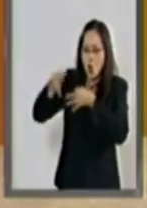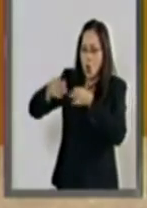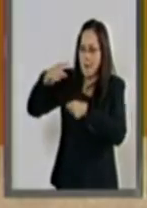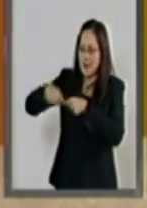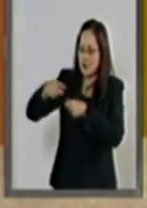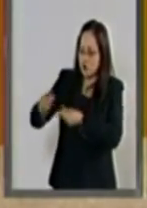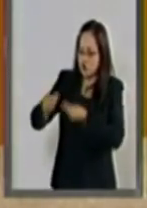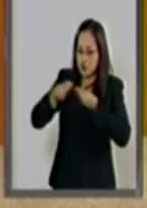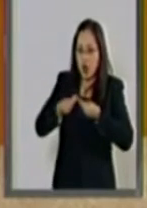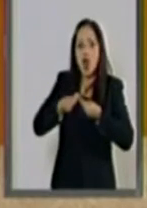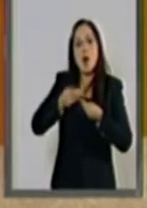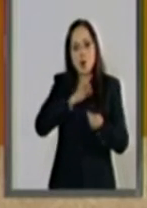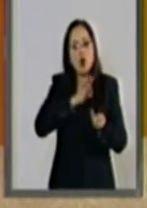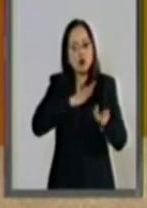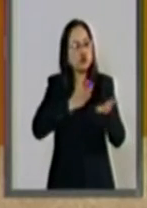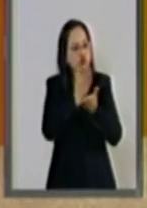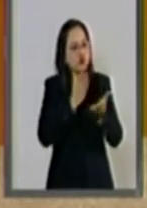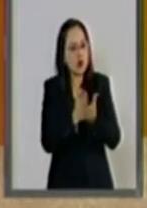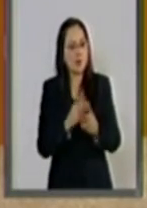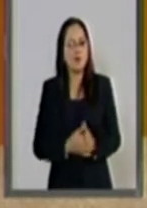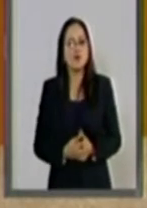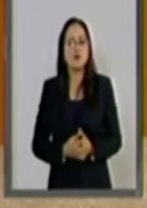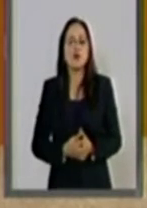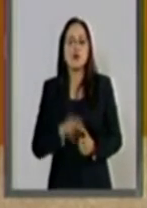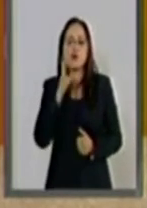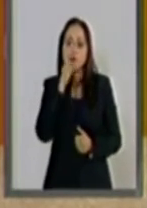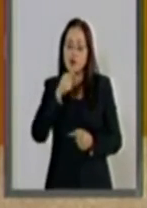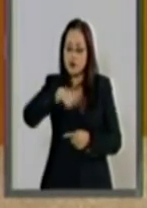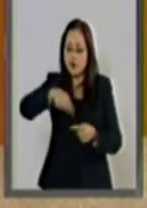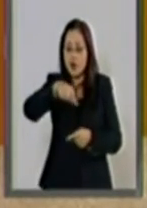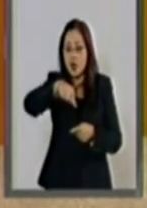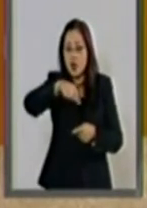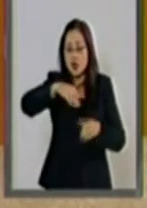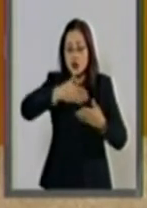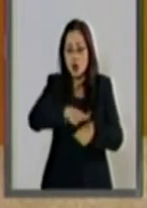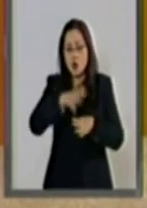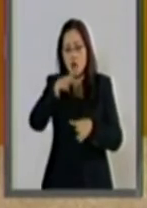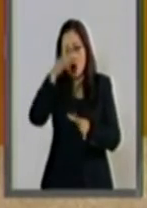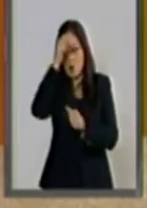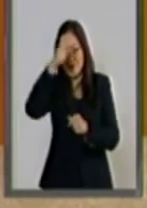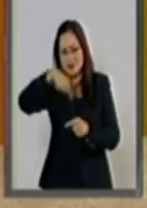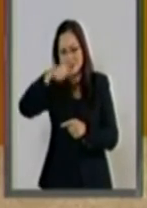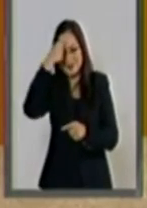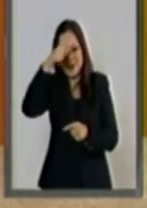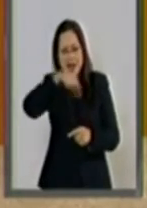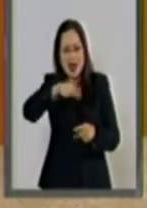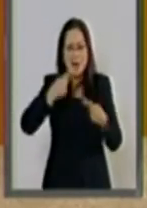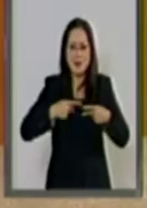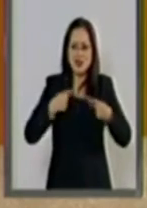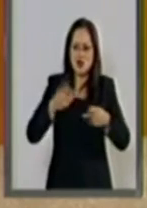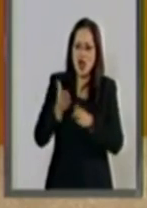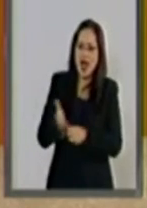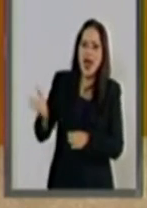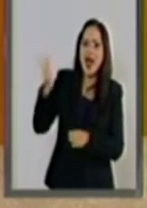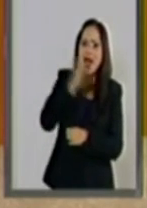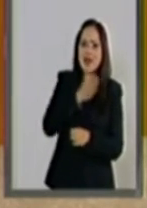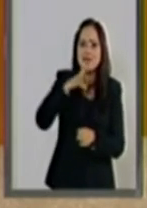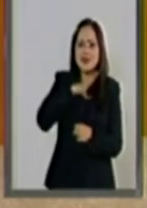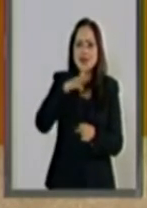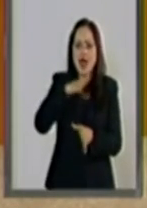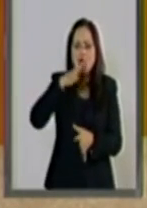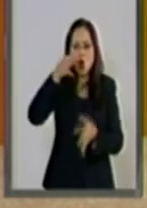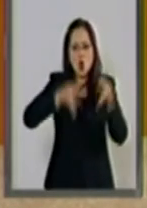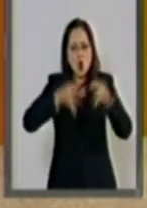No van a proceder los acuerdos reparatorios en los casos en los que el imputado haya celebrado anteriormente otros